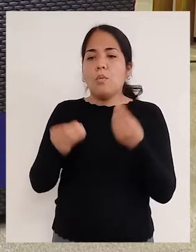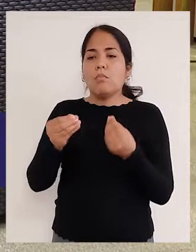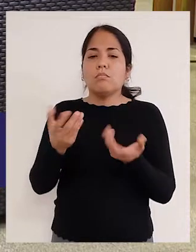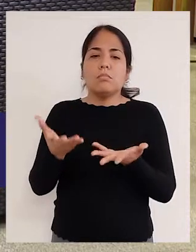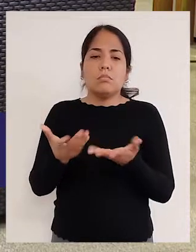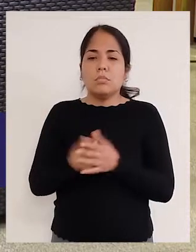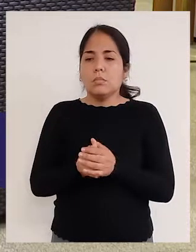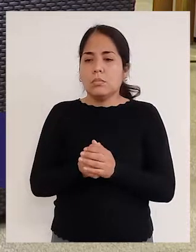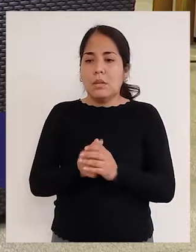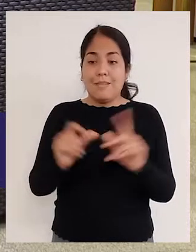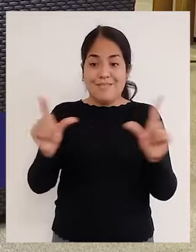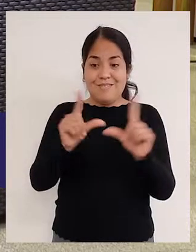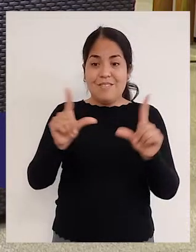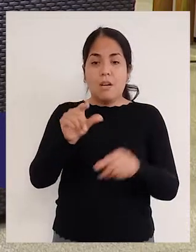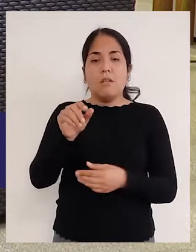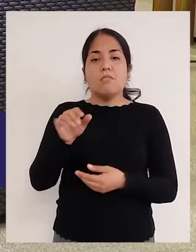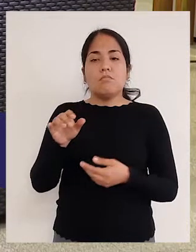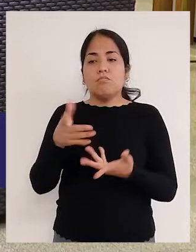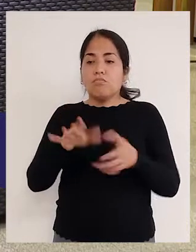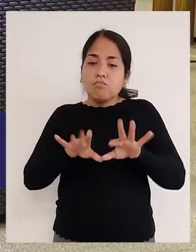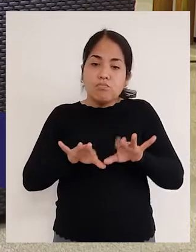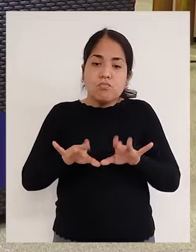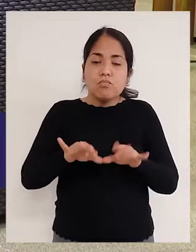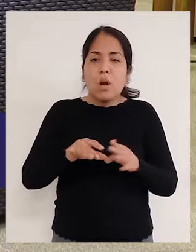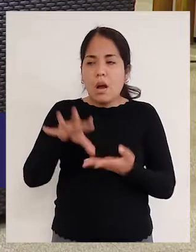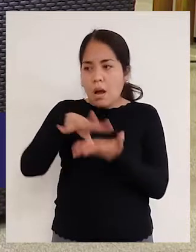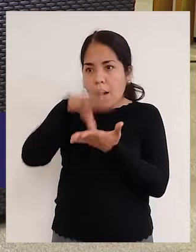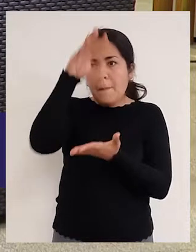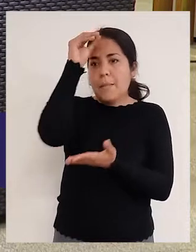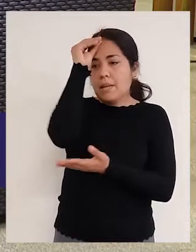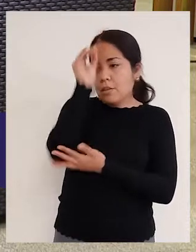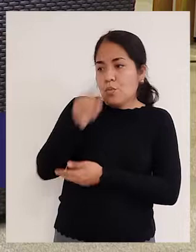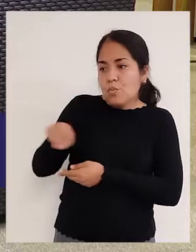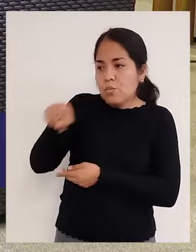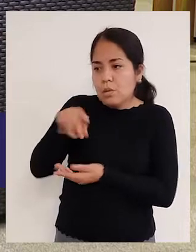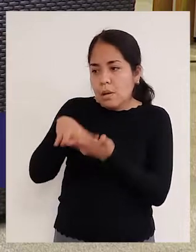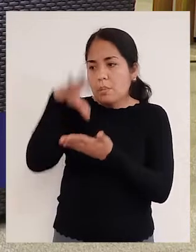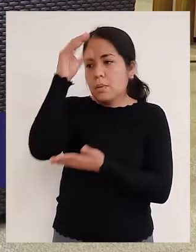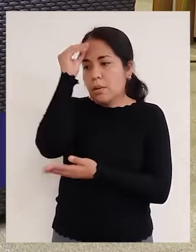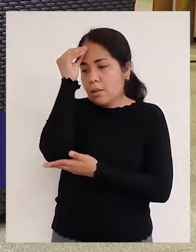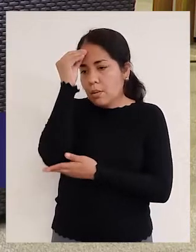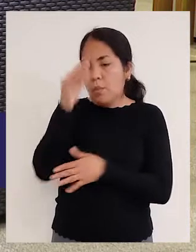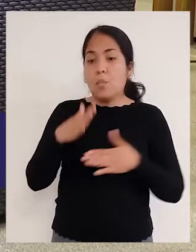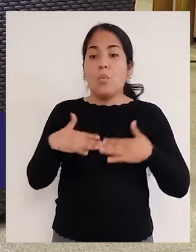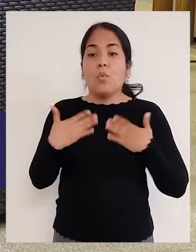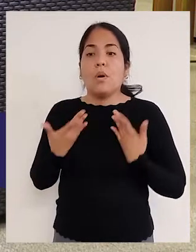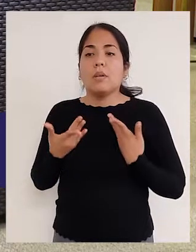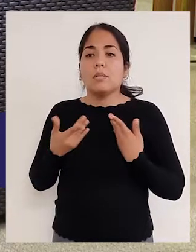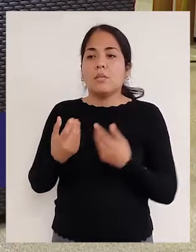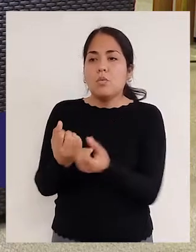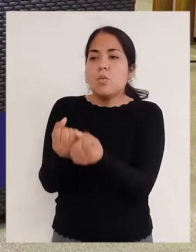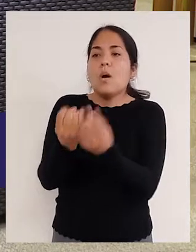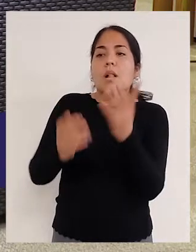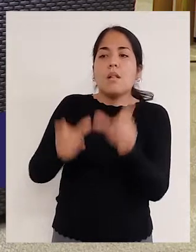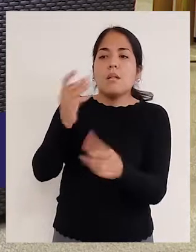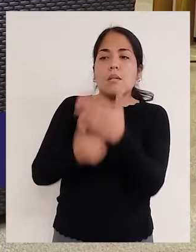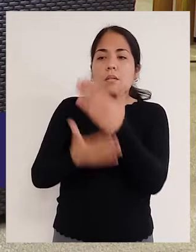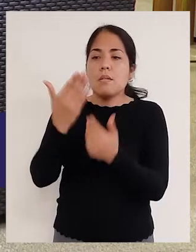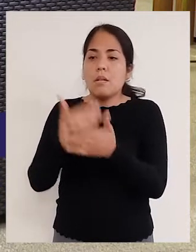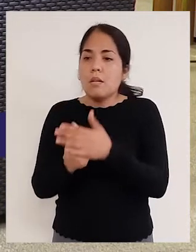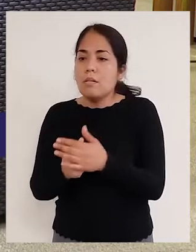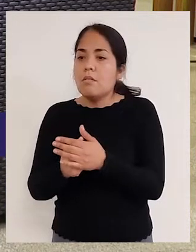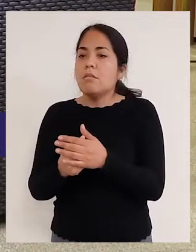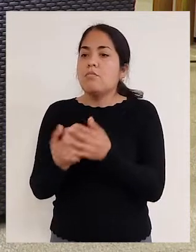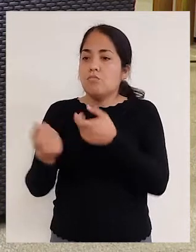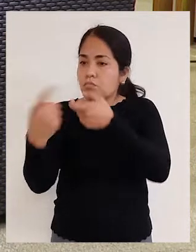la plataforma Mi Registro en el Perú y también lo importante que es su actuación para el empadronamiento de las personas que